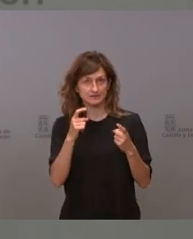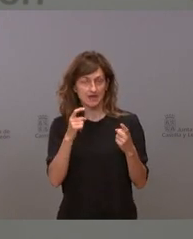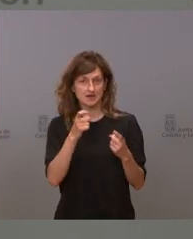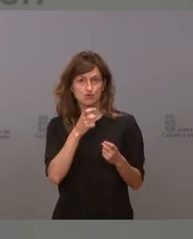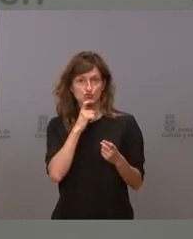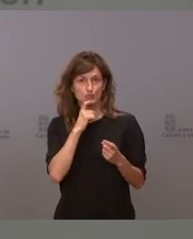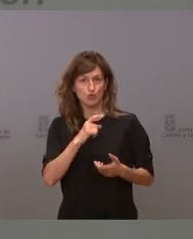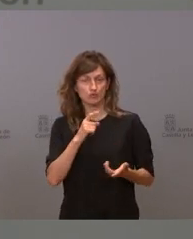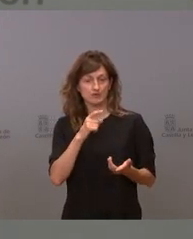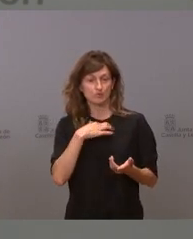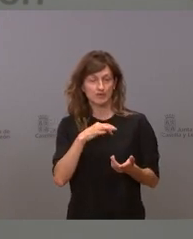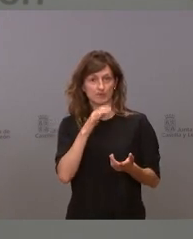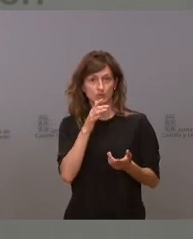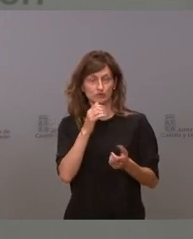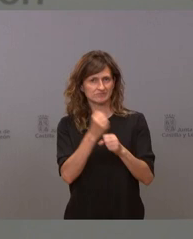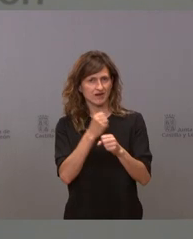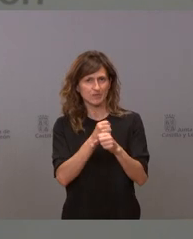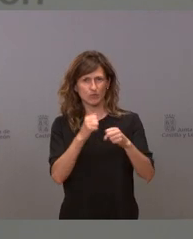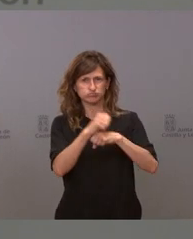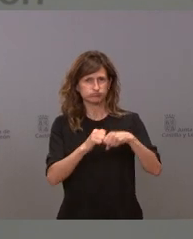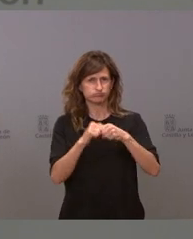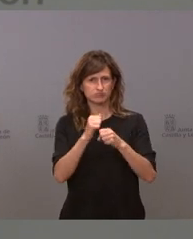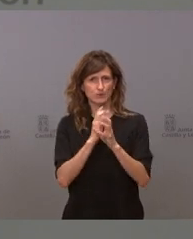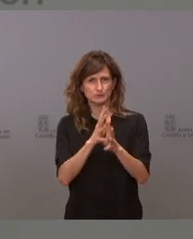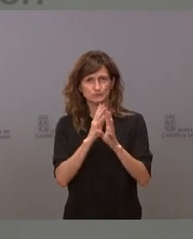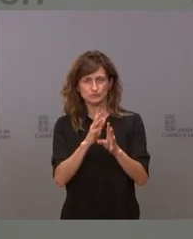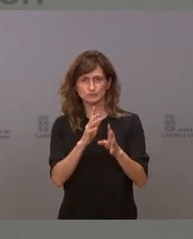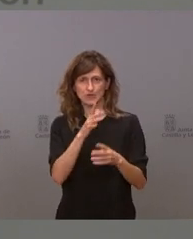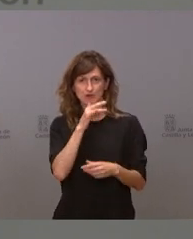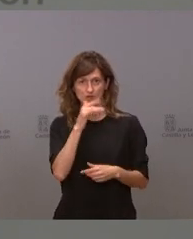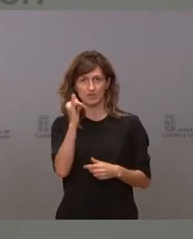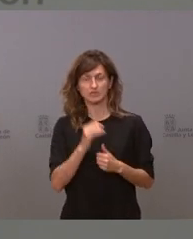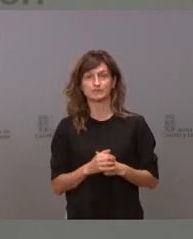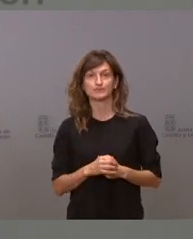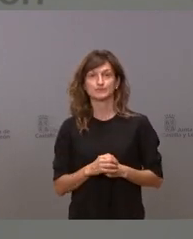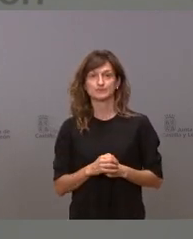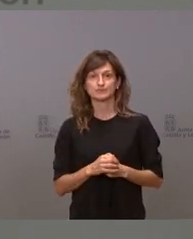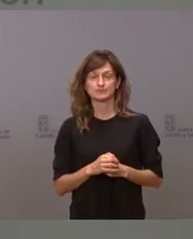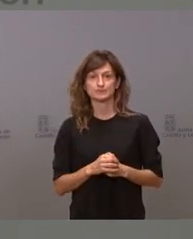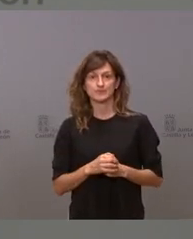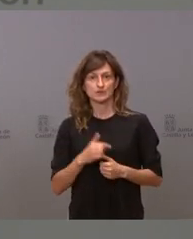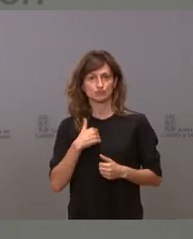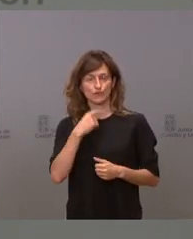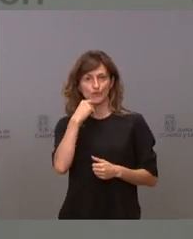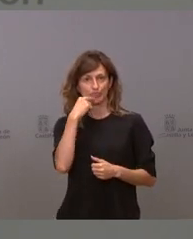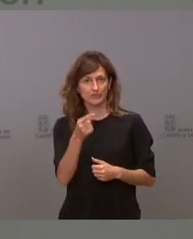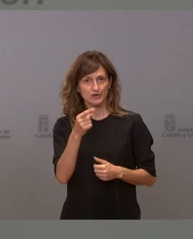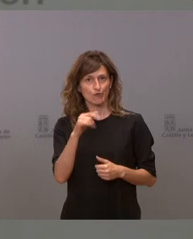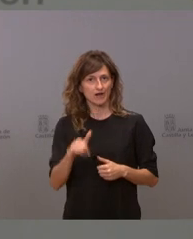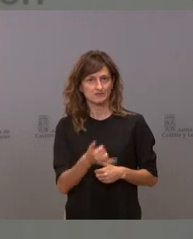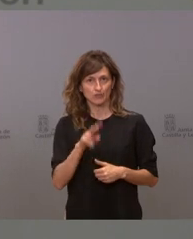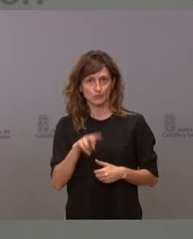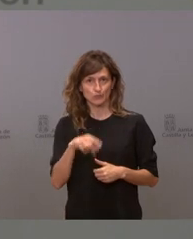toda esta enorme carga de trabajo que están absorbiendo hay decir que yo no me cansaré de repetir